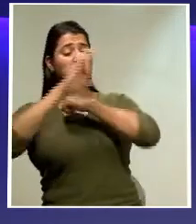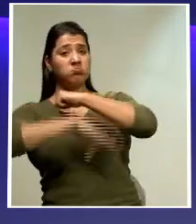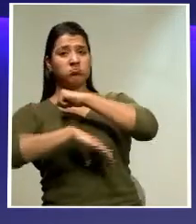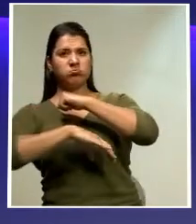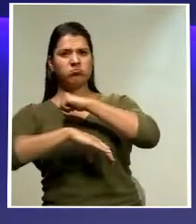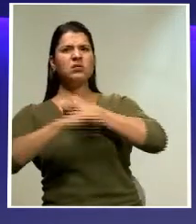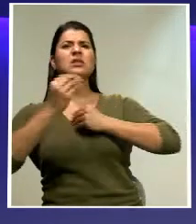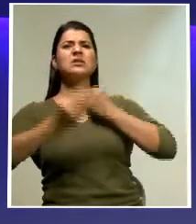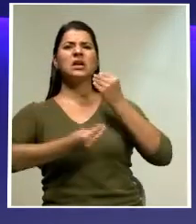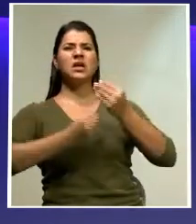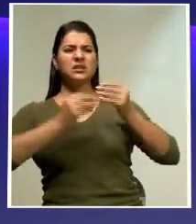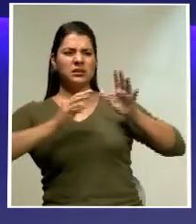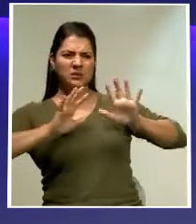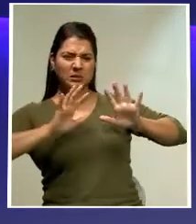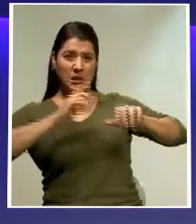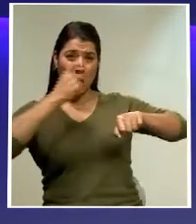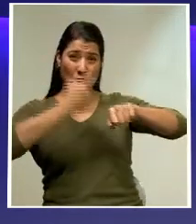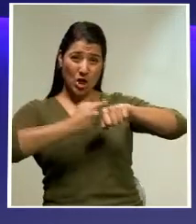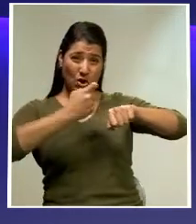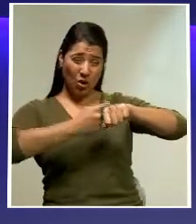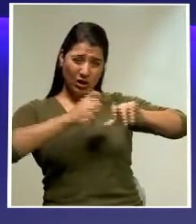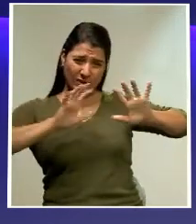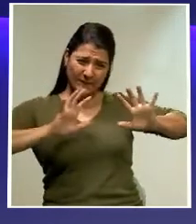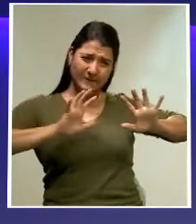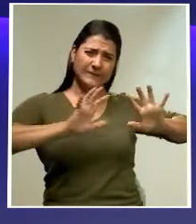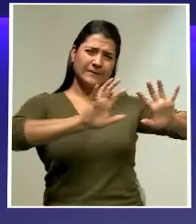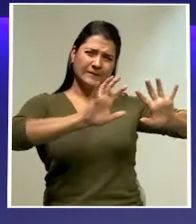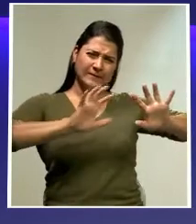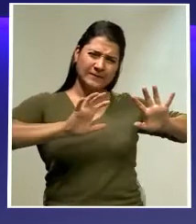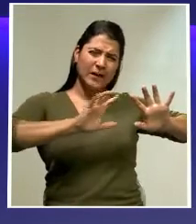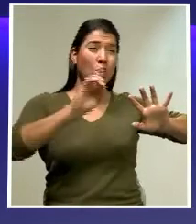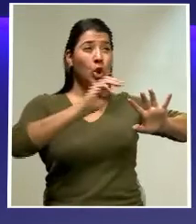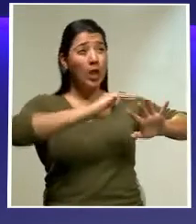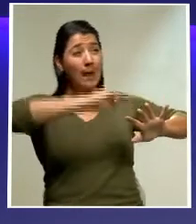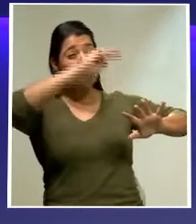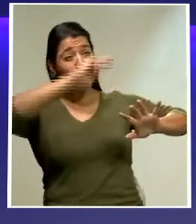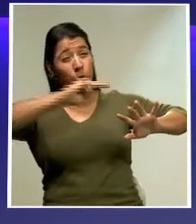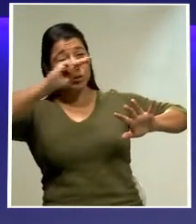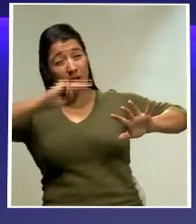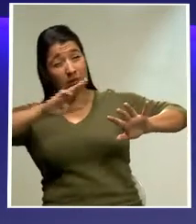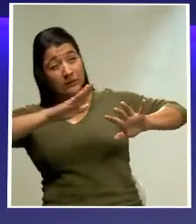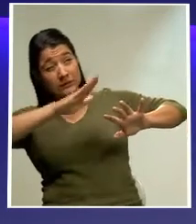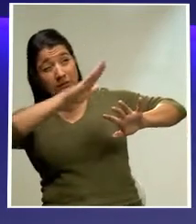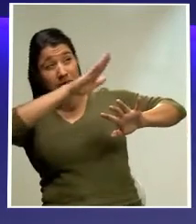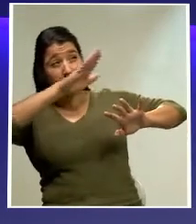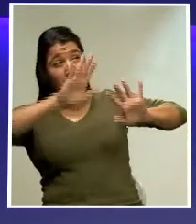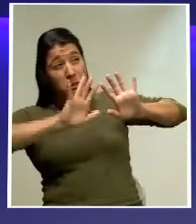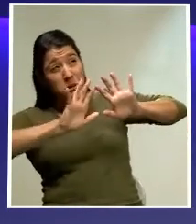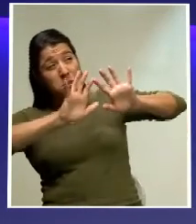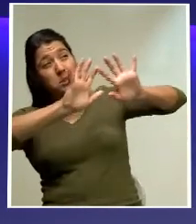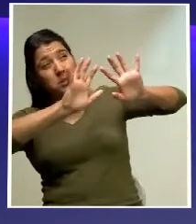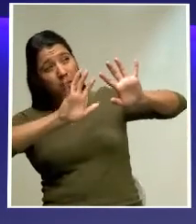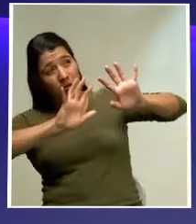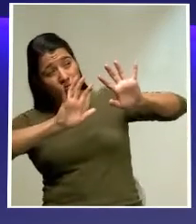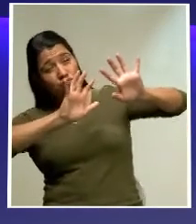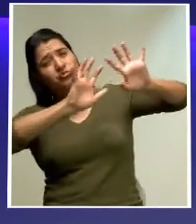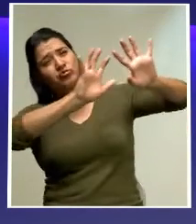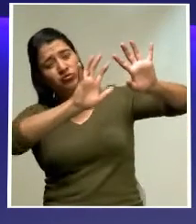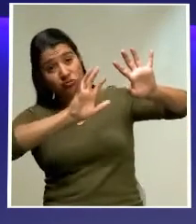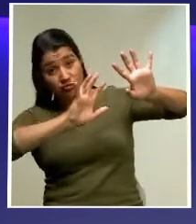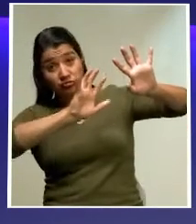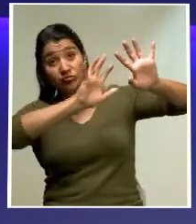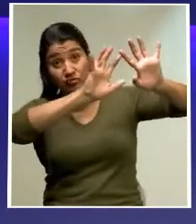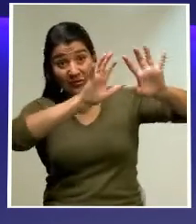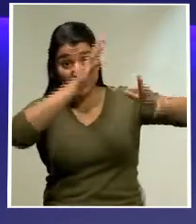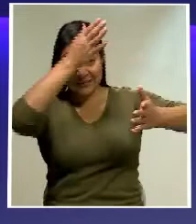roca por la empinada ladera de una montaña hasta la cima y cada vez que lograba alcanzar la cima, la roca